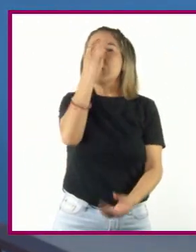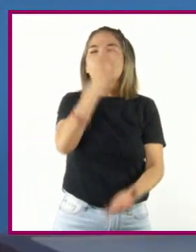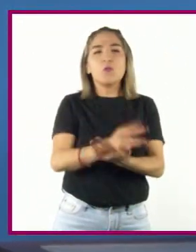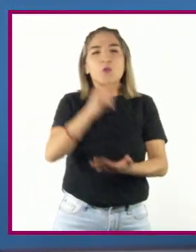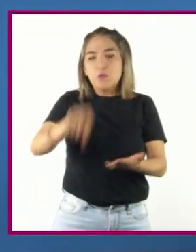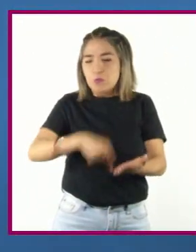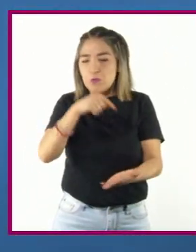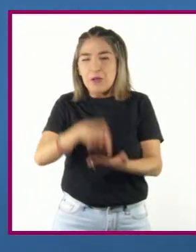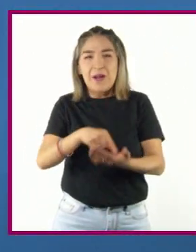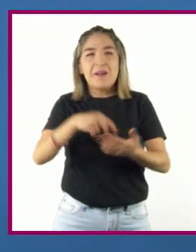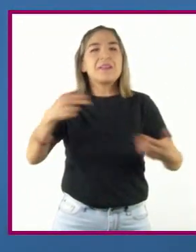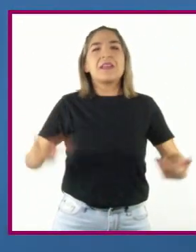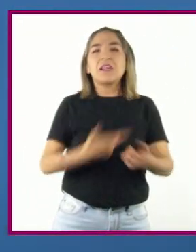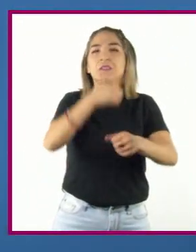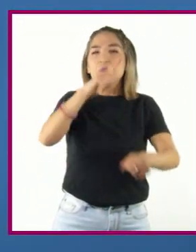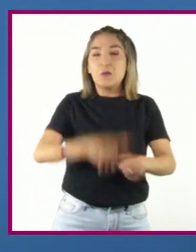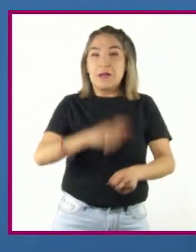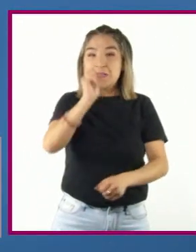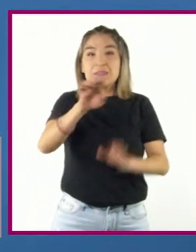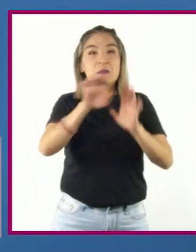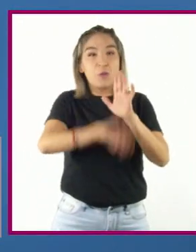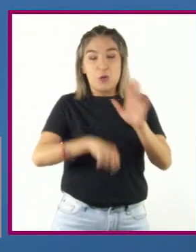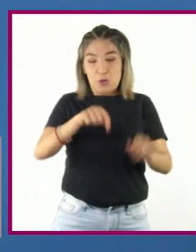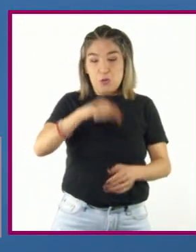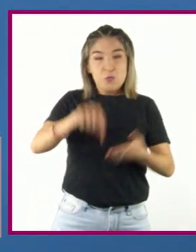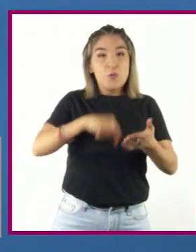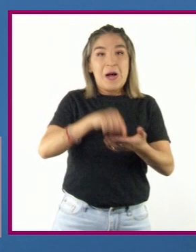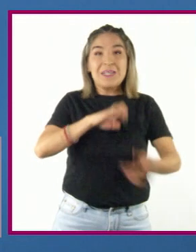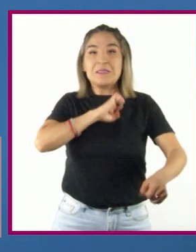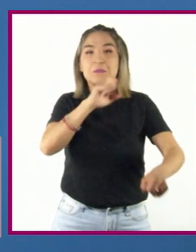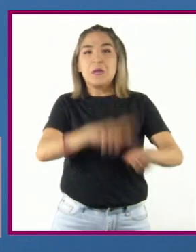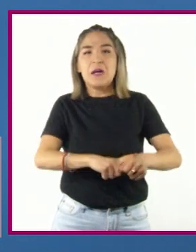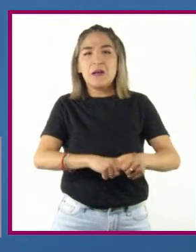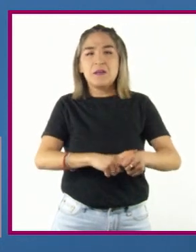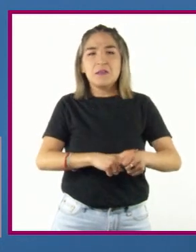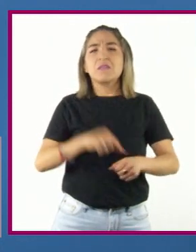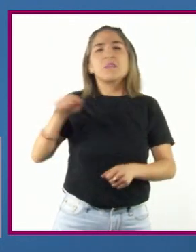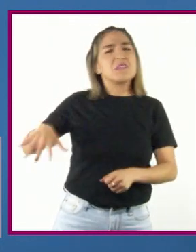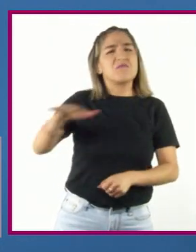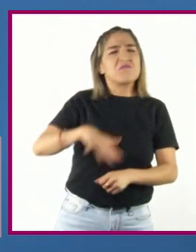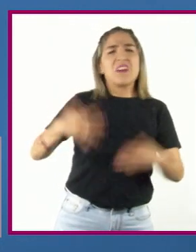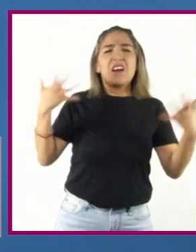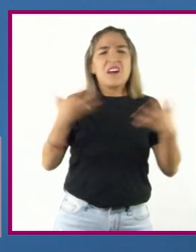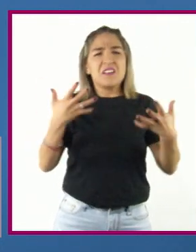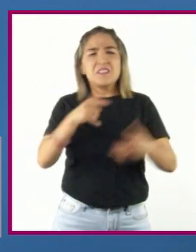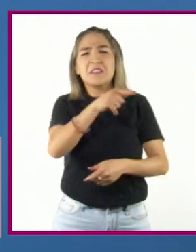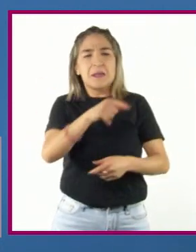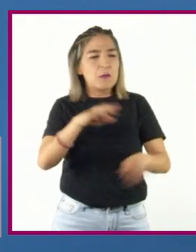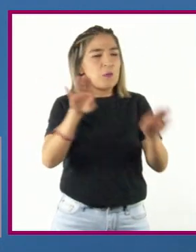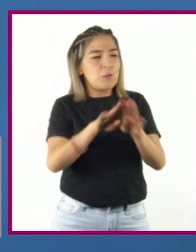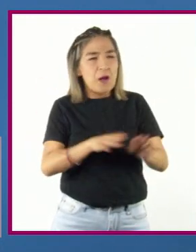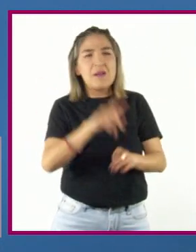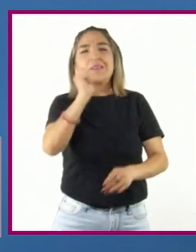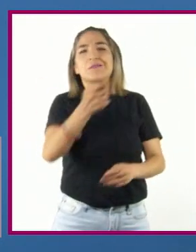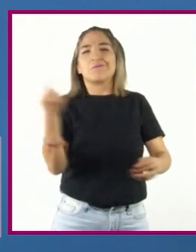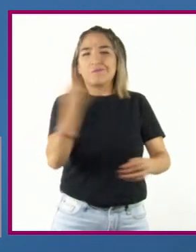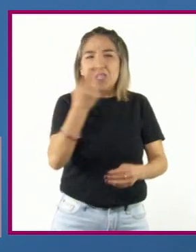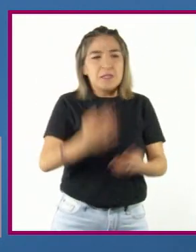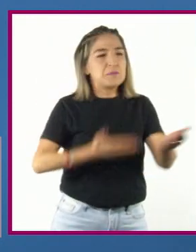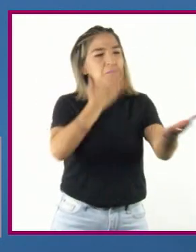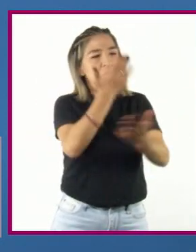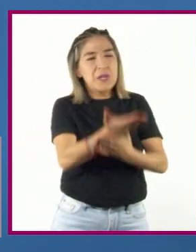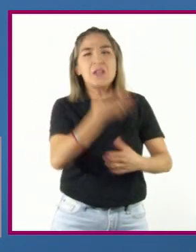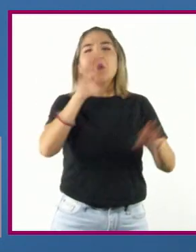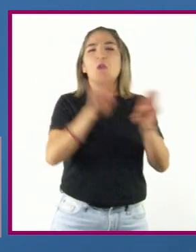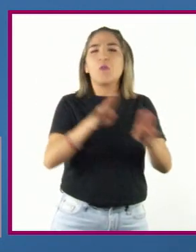nación. Al darse en un lugar en específico, las revoluciones responden a las demandas, exigencias, necesidades